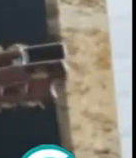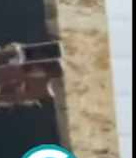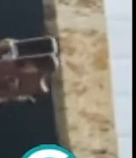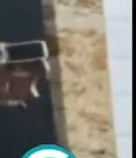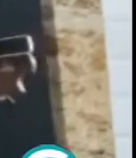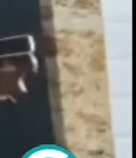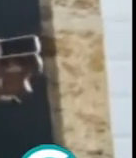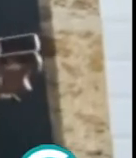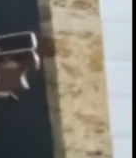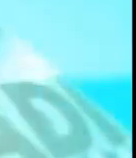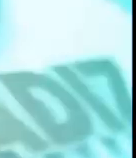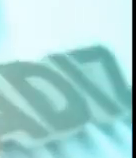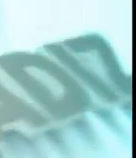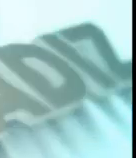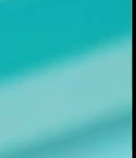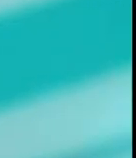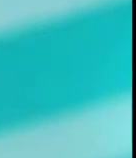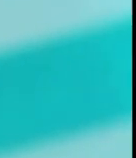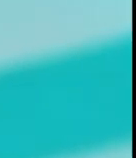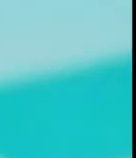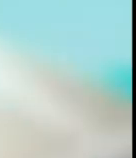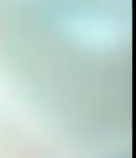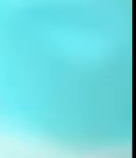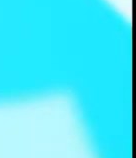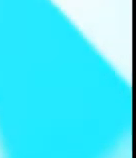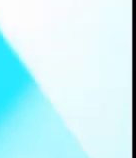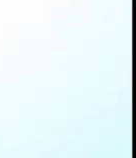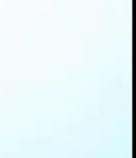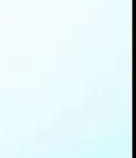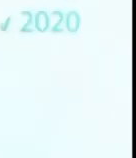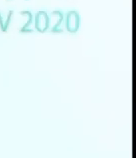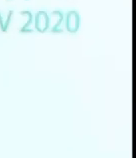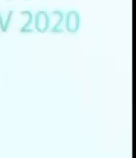da la vida en que me ha ser un hombre